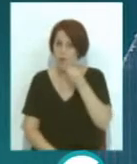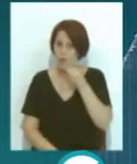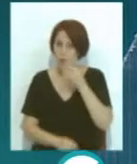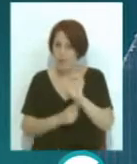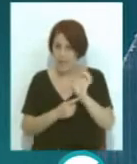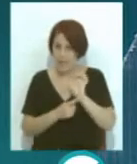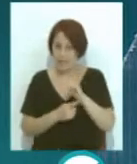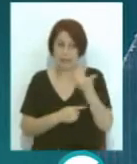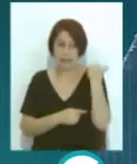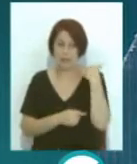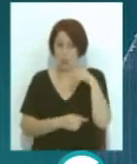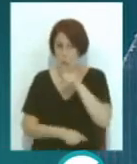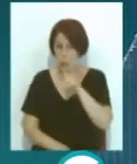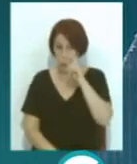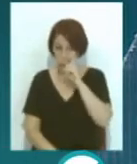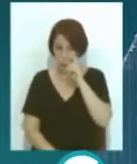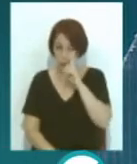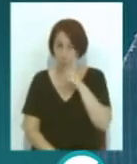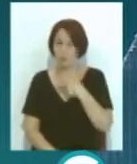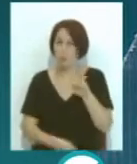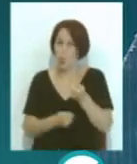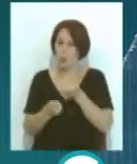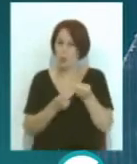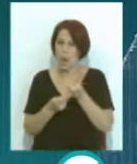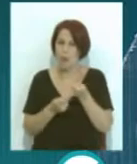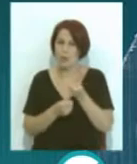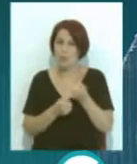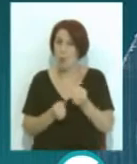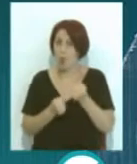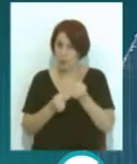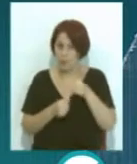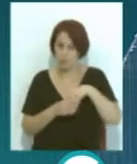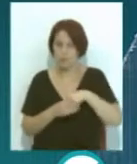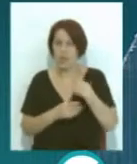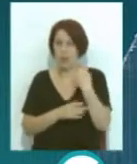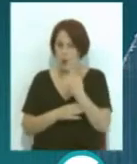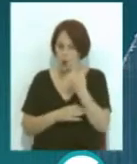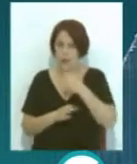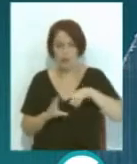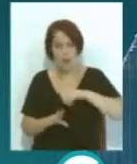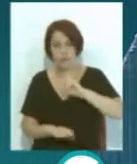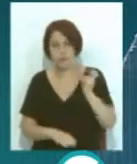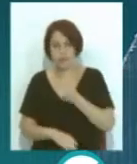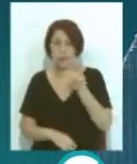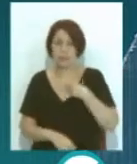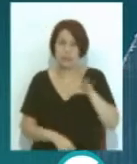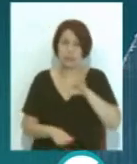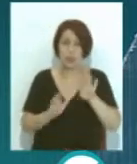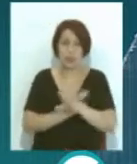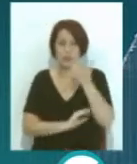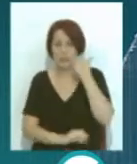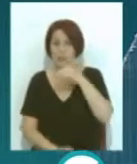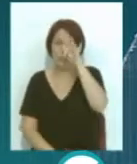energético desde el pasado 1 de junio. Controlar la potencia de los electrodomésticos y elegir la noche y fines de semana